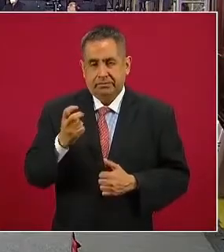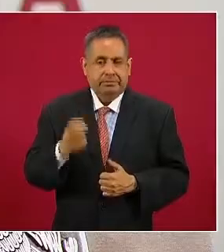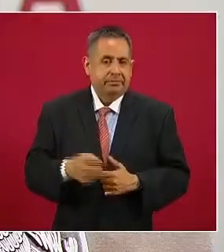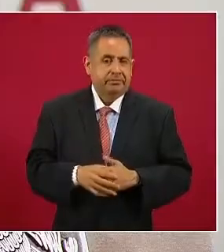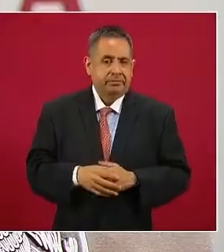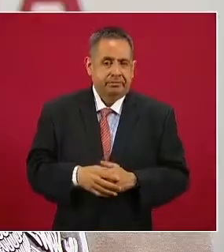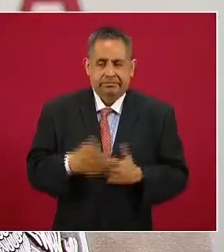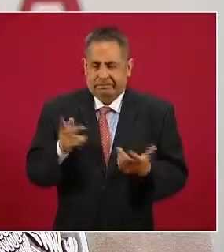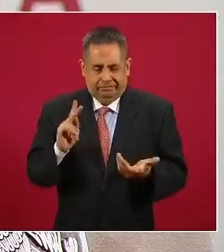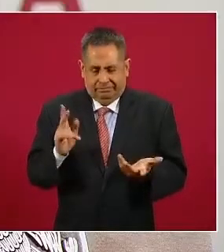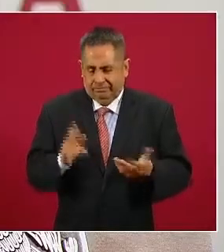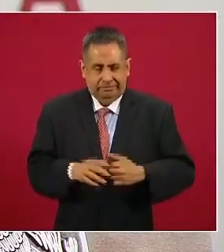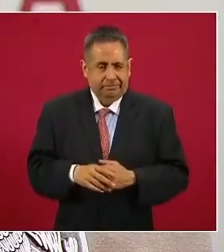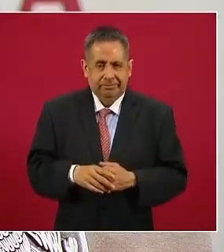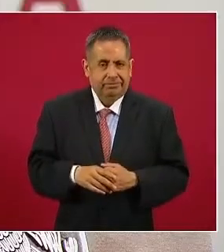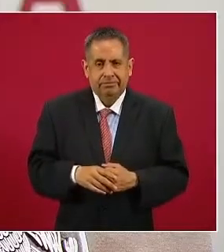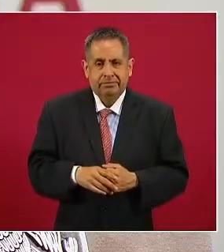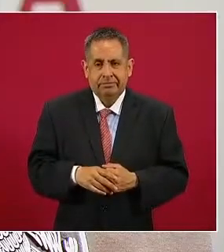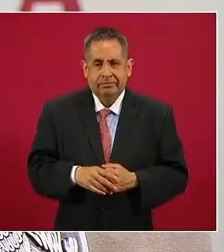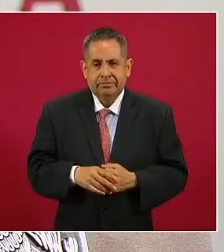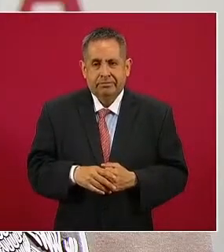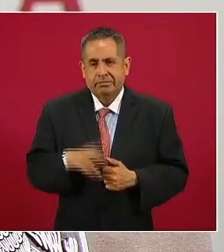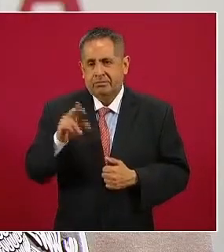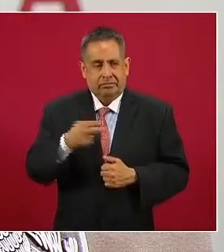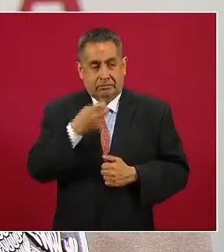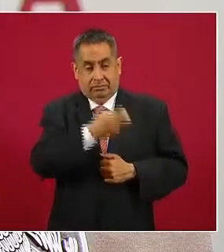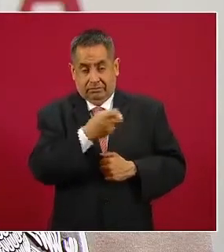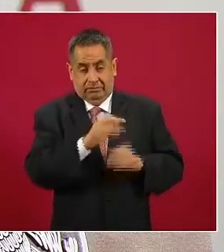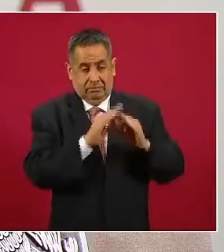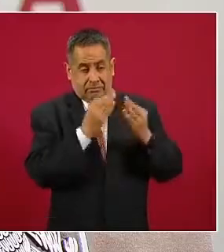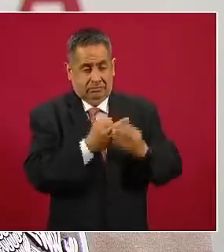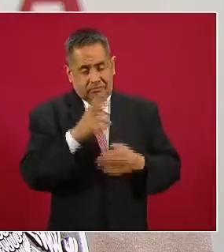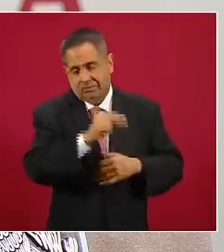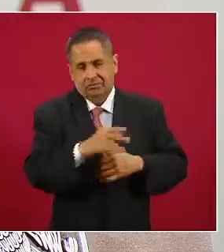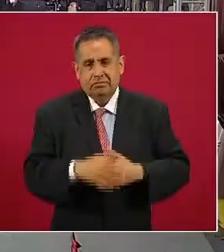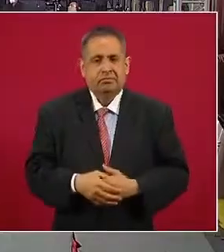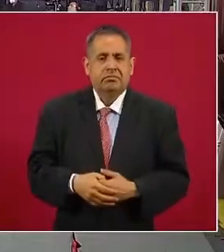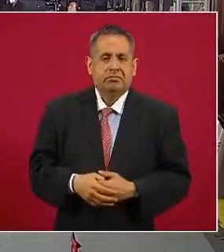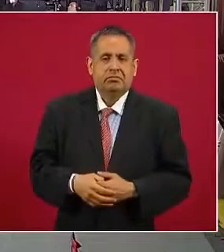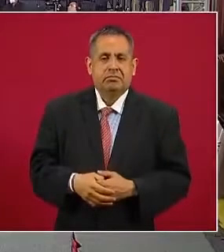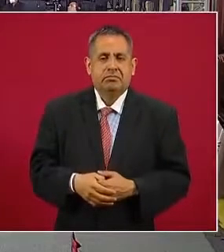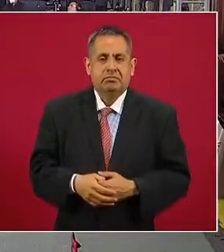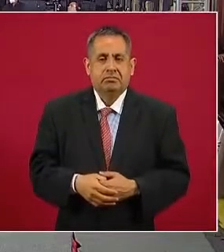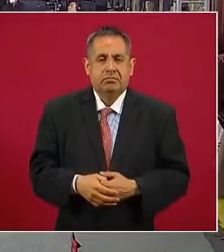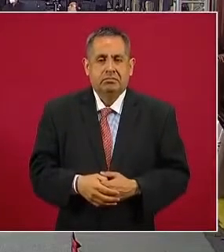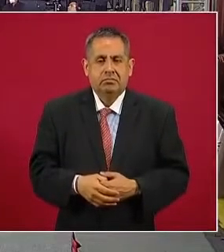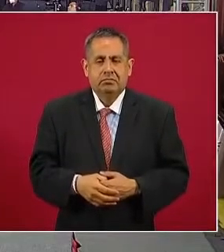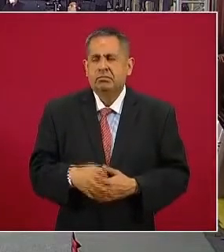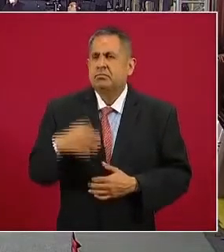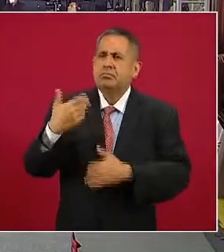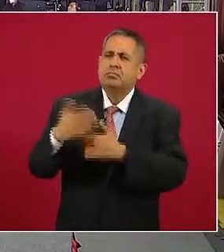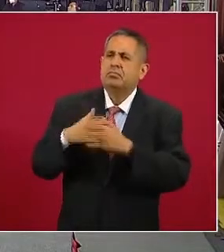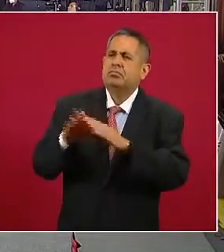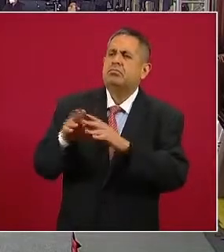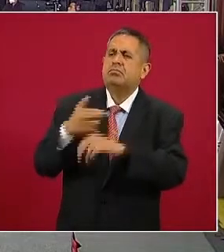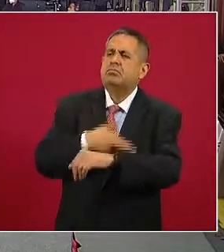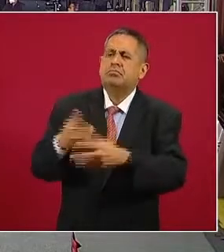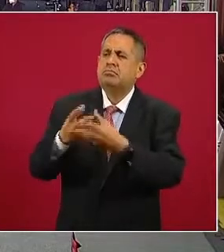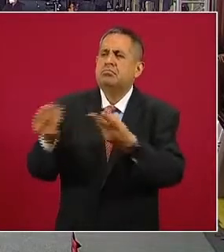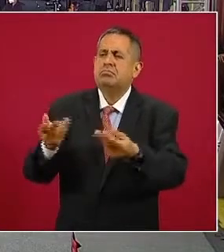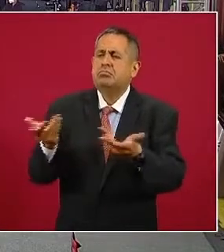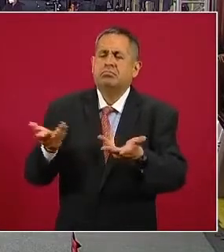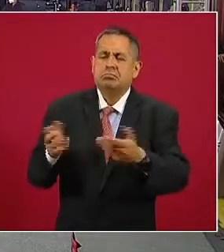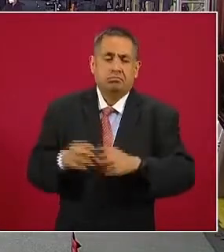pero no no así ¿cómo lo van a destrabar presidente? porque pues están ustedes separándose